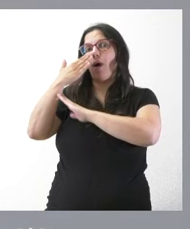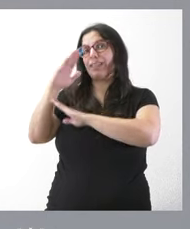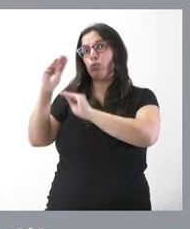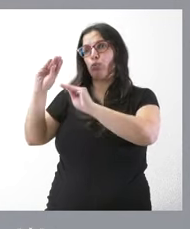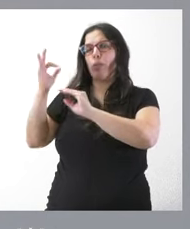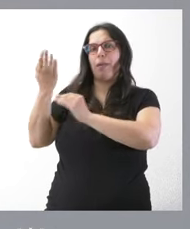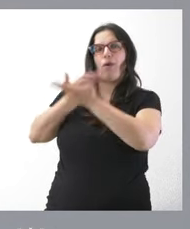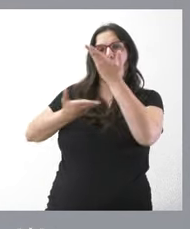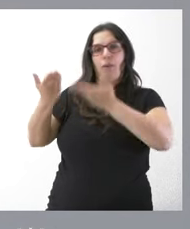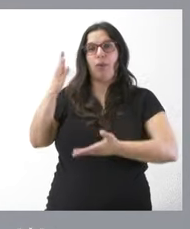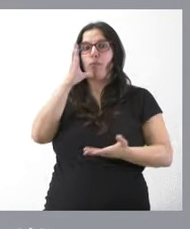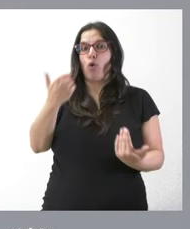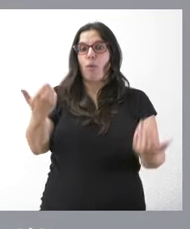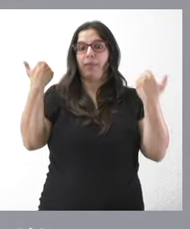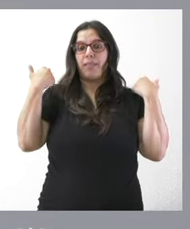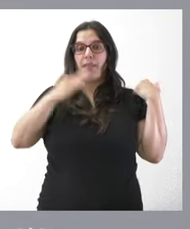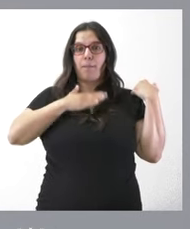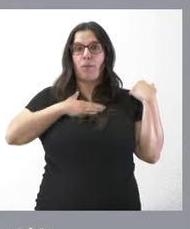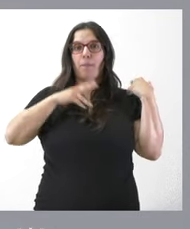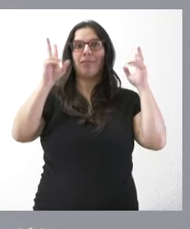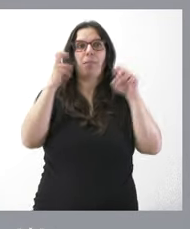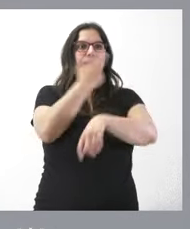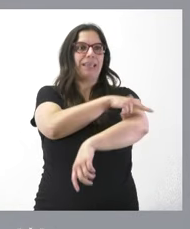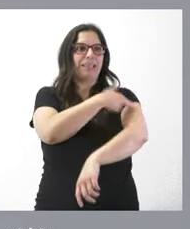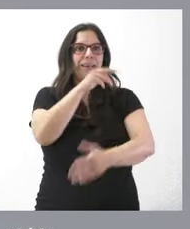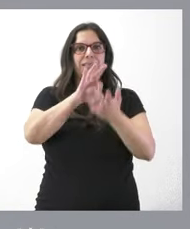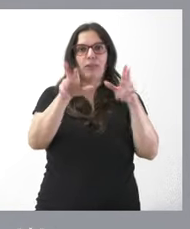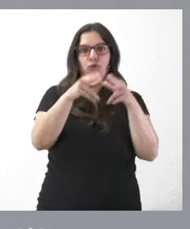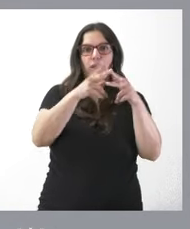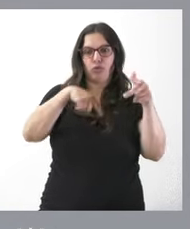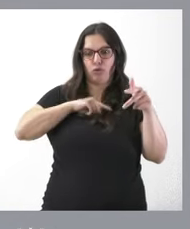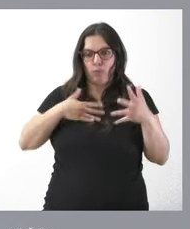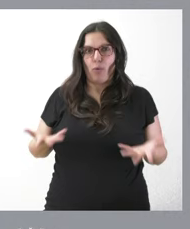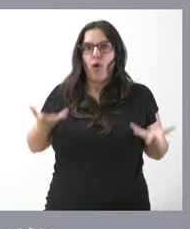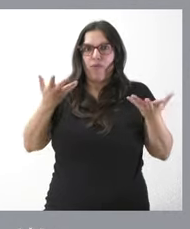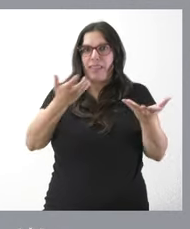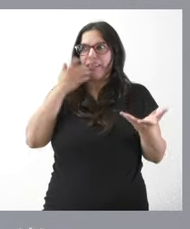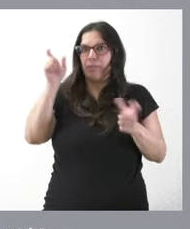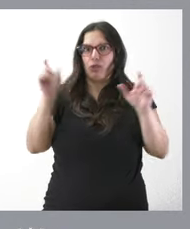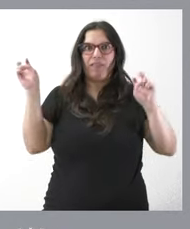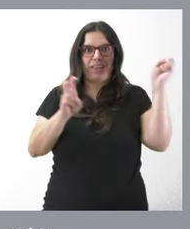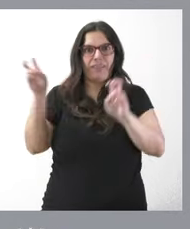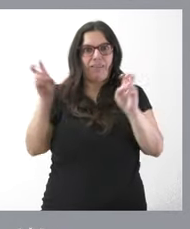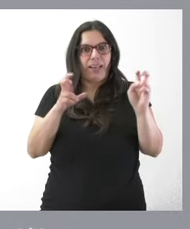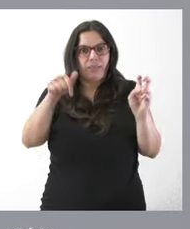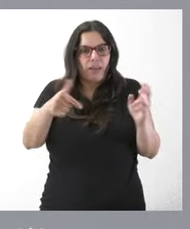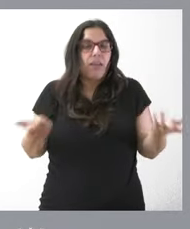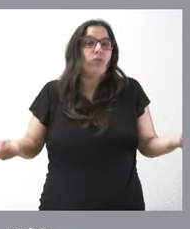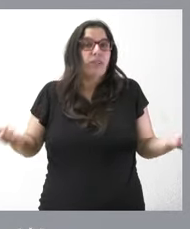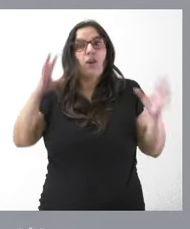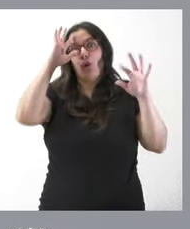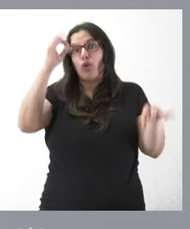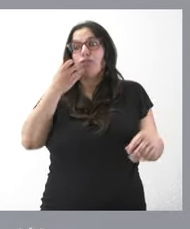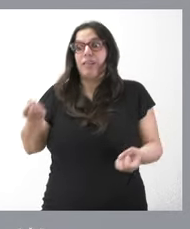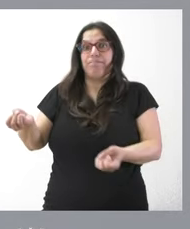tenemos algunas competencias en materia sanitaria en materia de servicios sociales que podemos prestar a las personas que vengan a nuestra tierra y que lógicamente si no